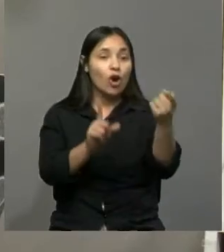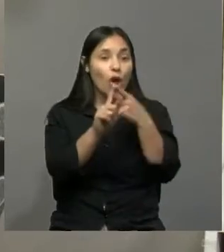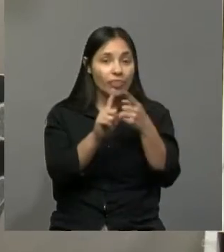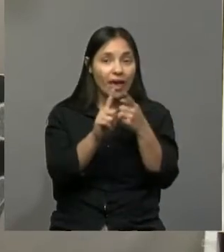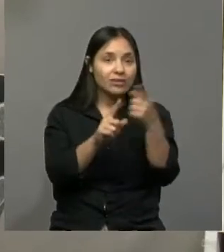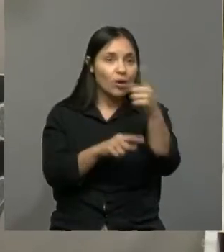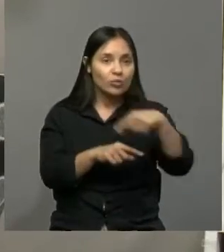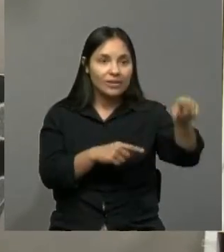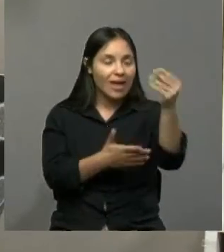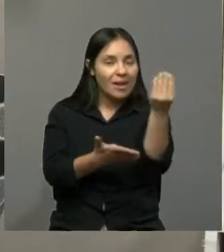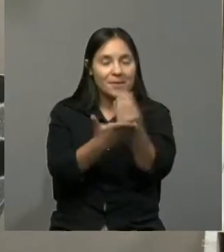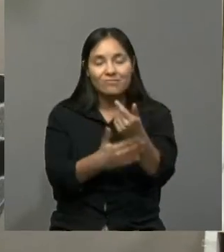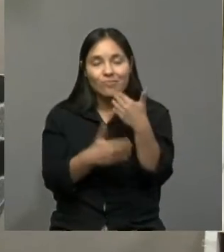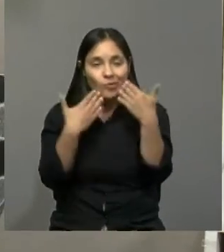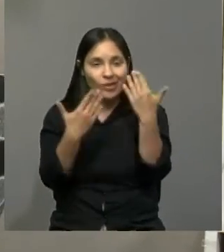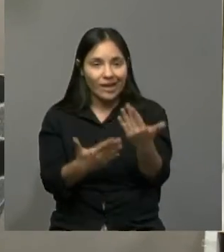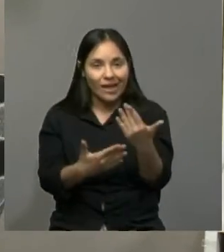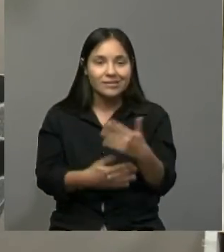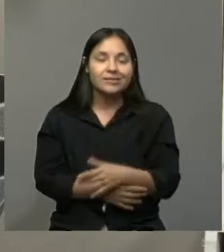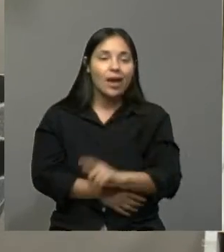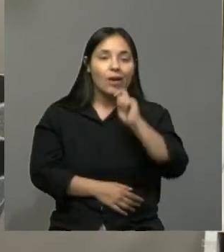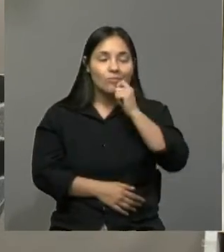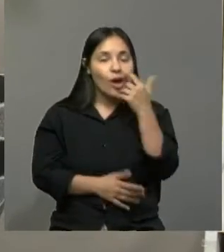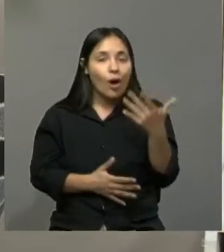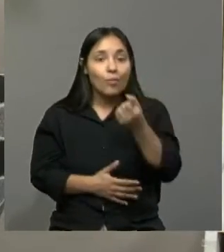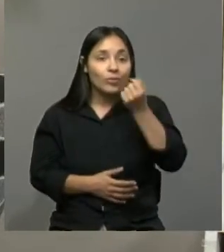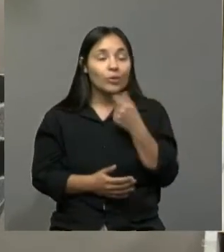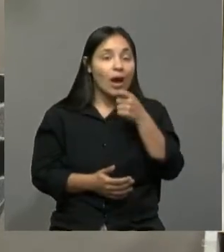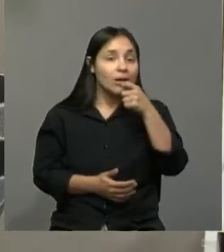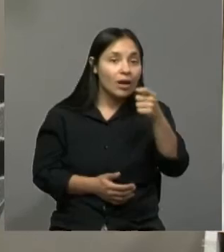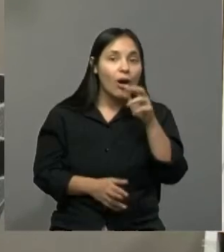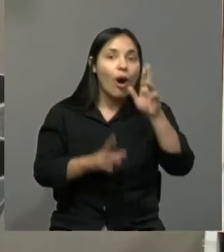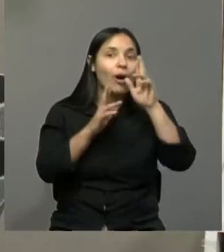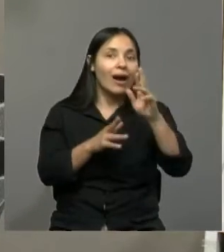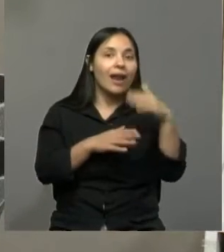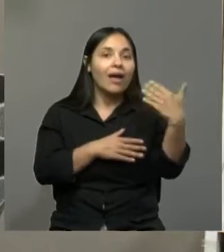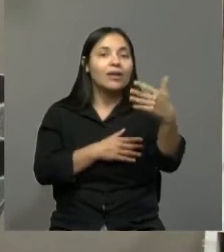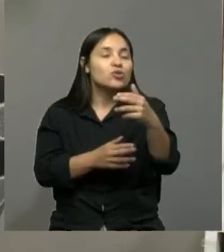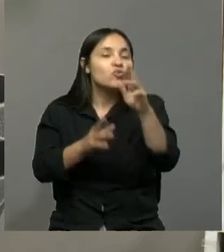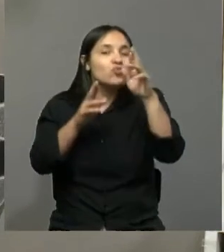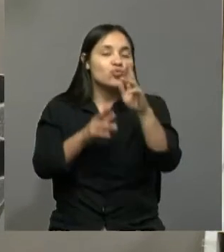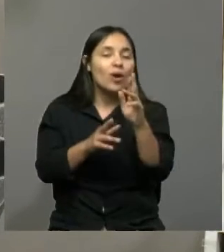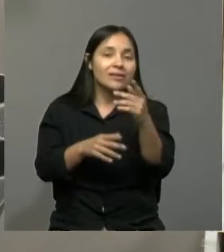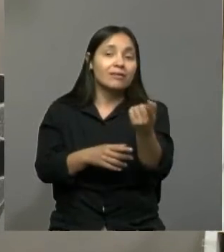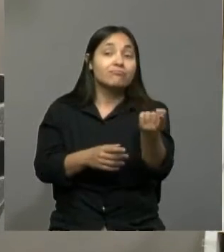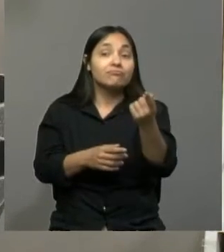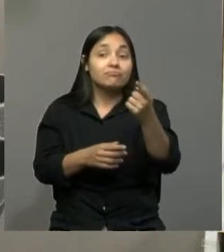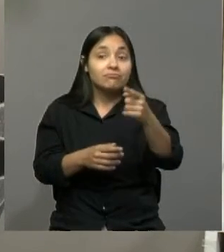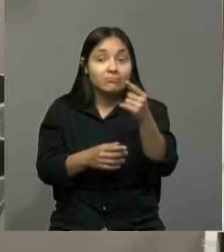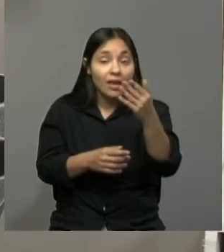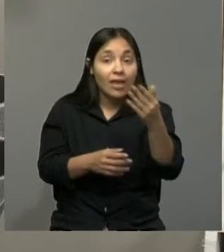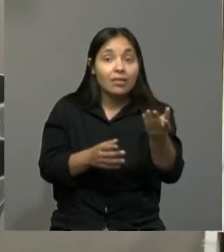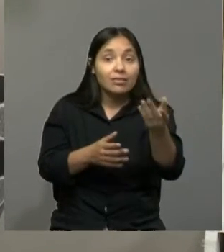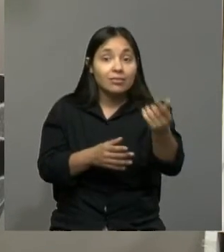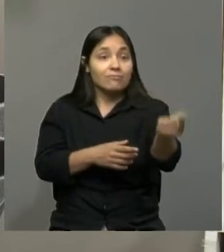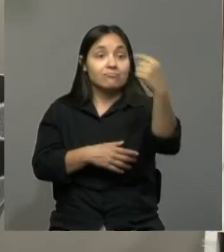representando, así que es realmente una linda oportunidad. salga todo lindísimo y ojalá podamos tenerlos acá antes de que termine nuestro